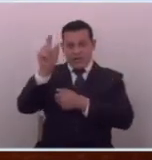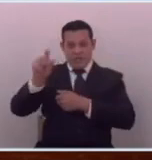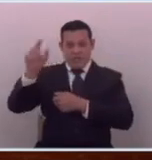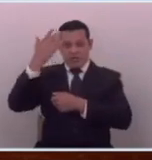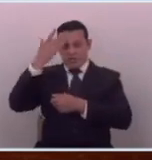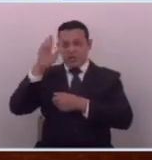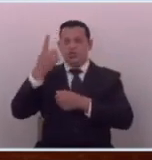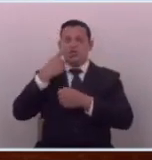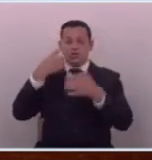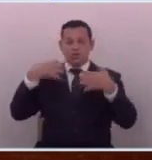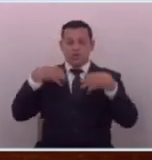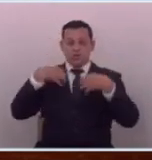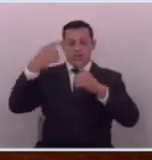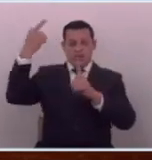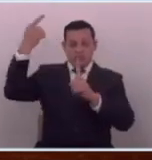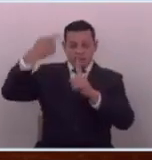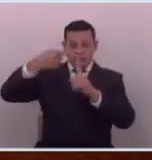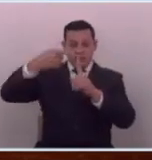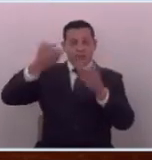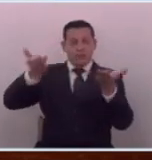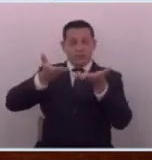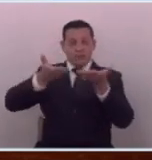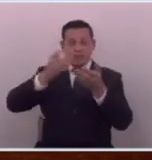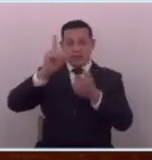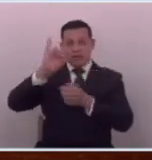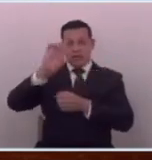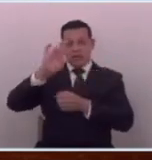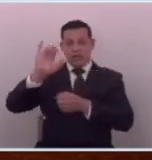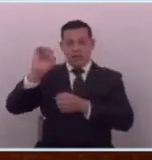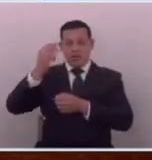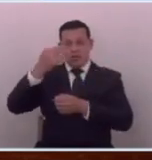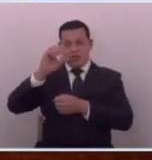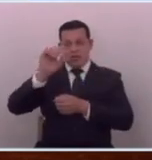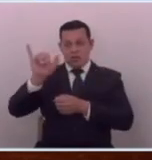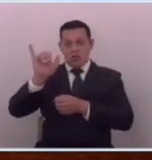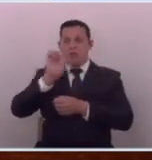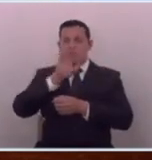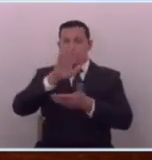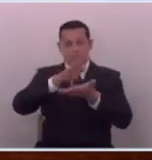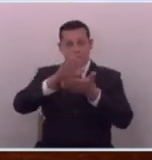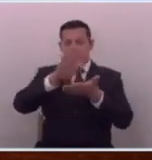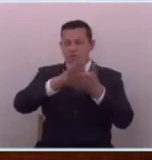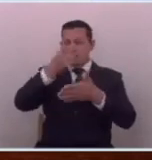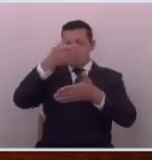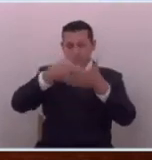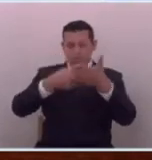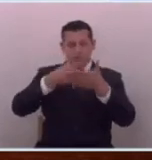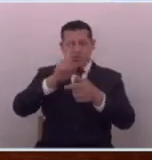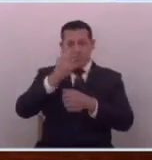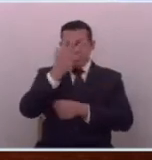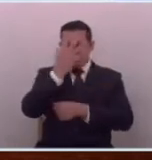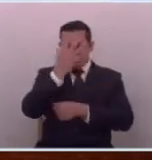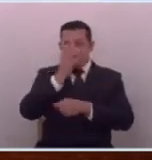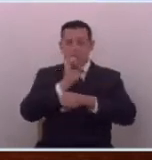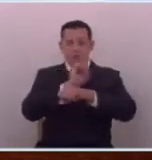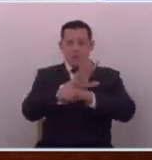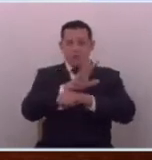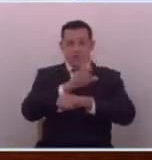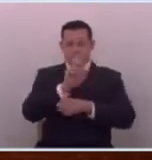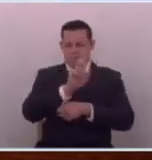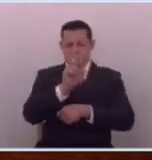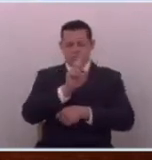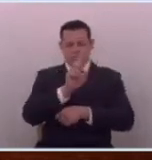da órdenes todavía al diario de hoy le dijo alguna vez miren pague impuestos no sea sin vergüenza no